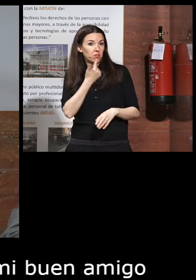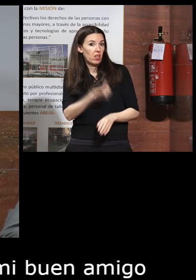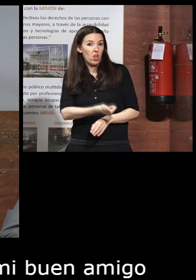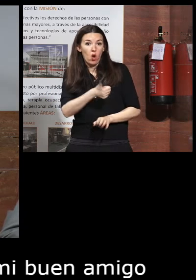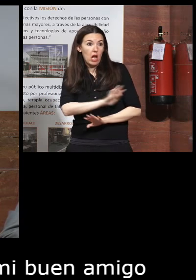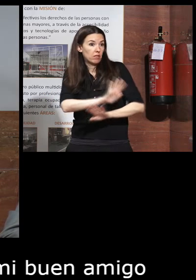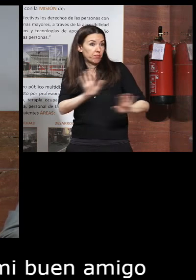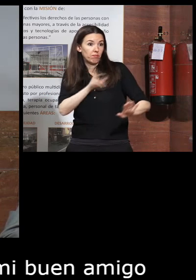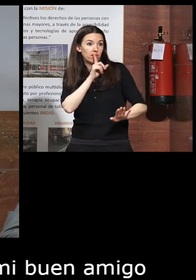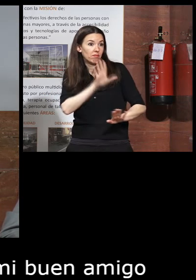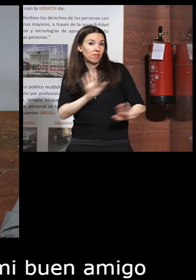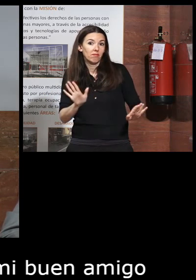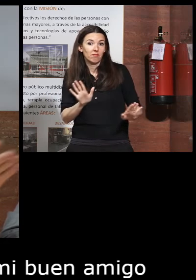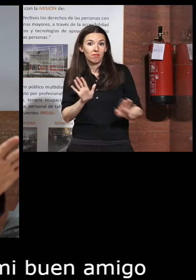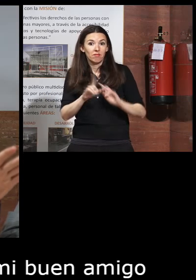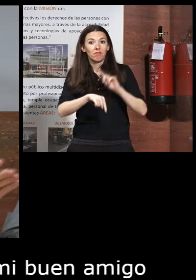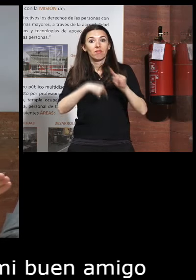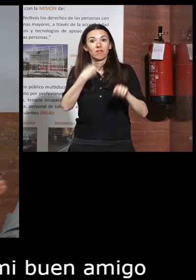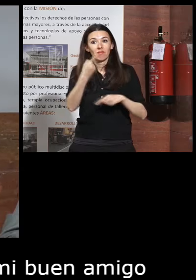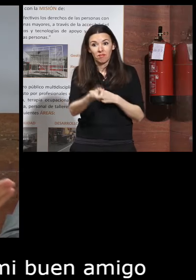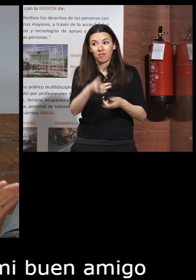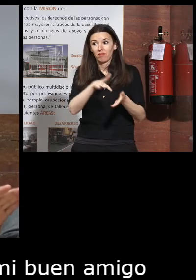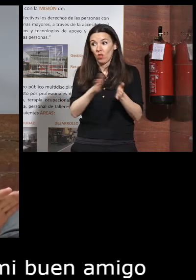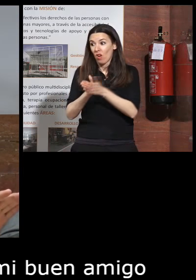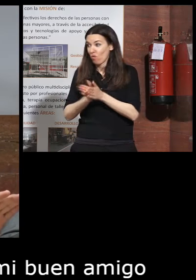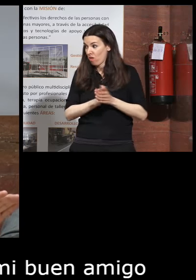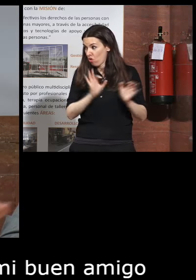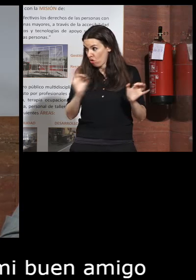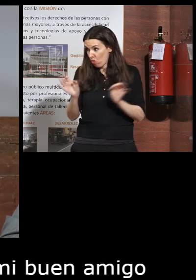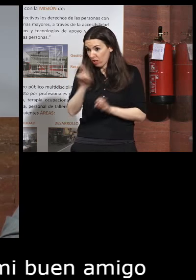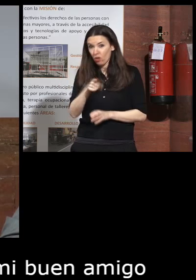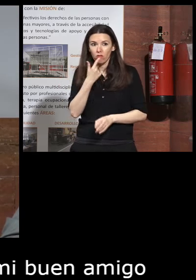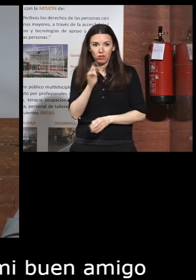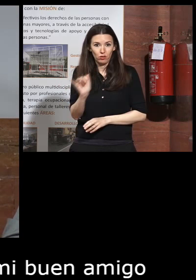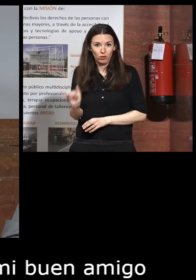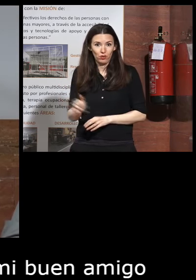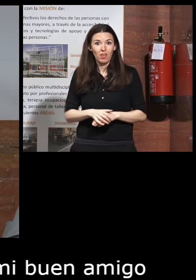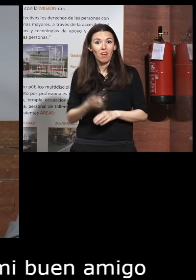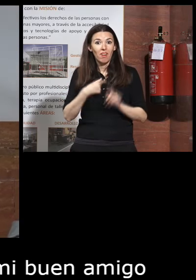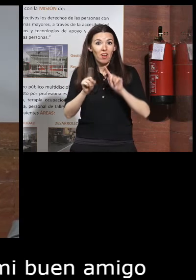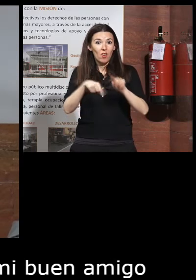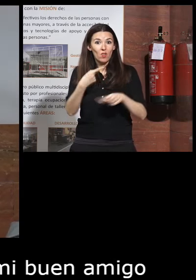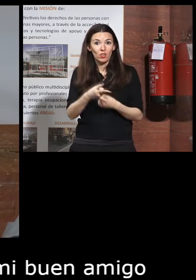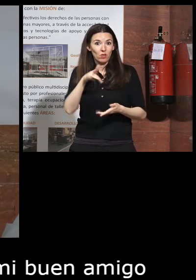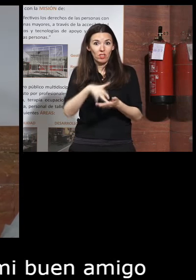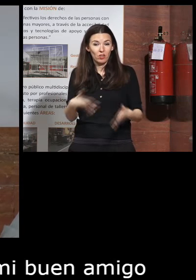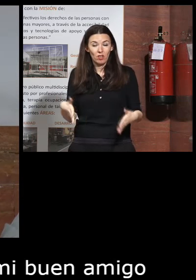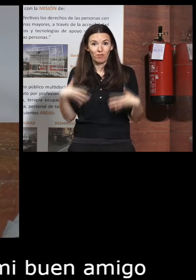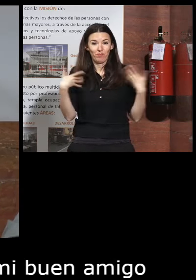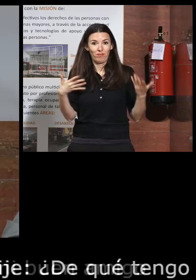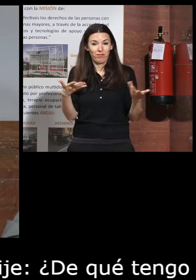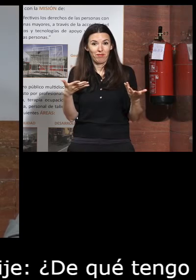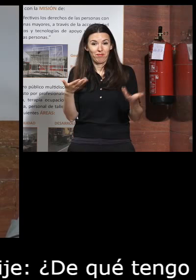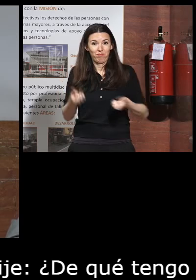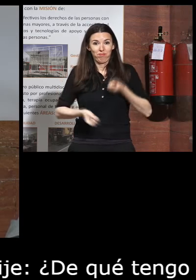eso es como consecuencia me imagino que a demás compañeros les ha pasado lo mismo luego como consecuencia estamos aquí de improviso no